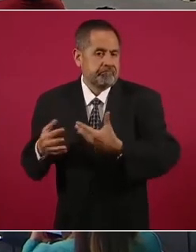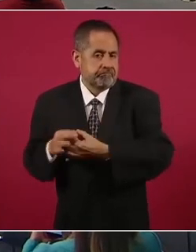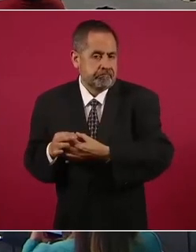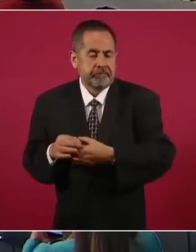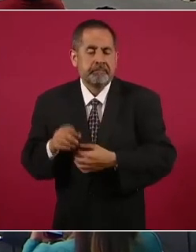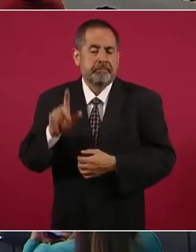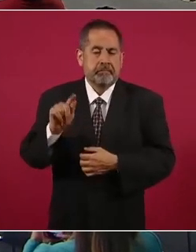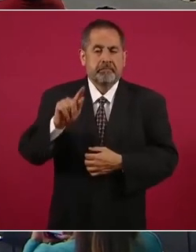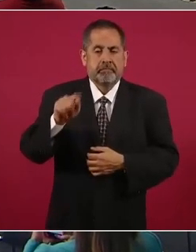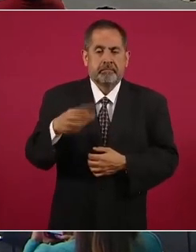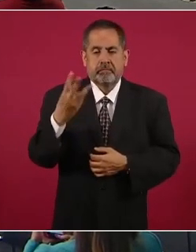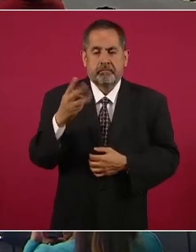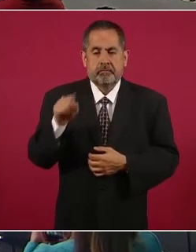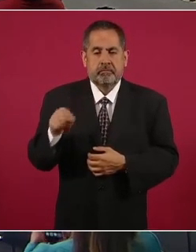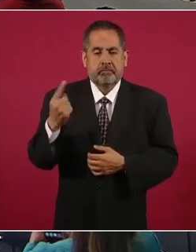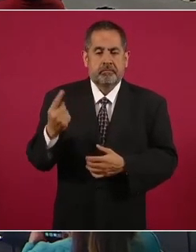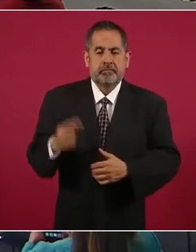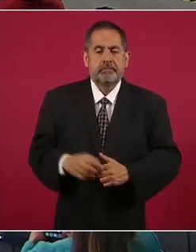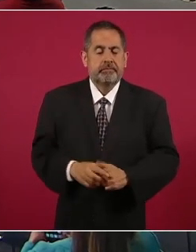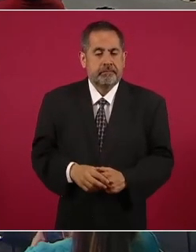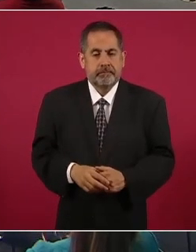73.1,